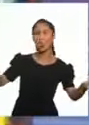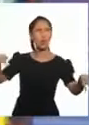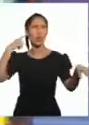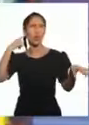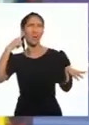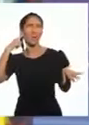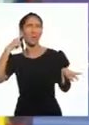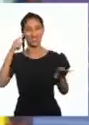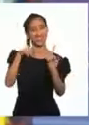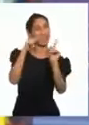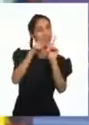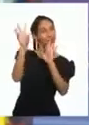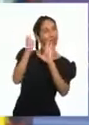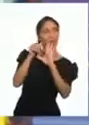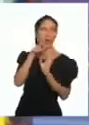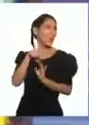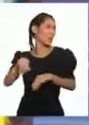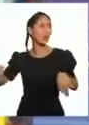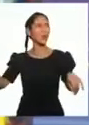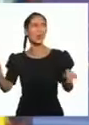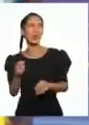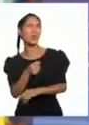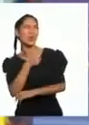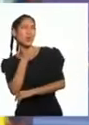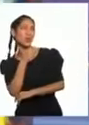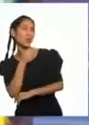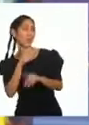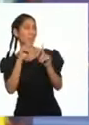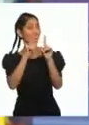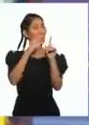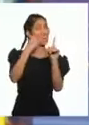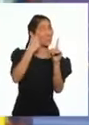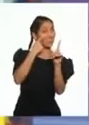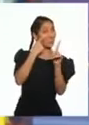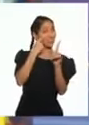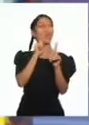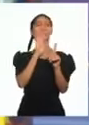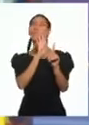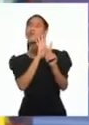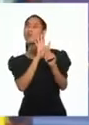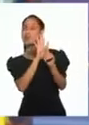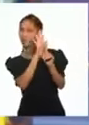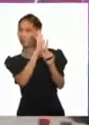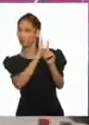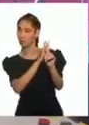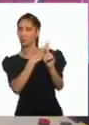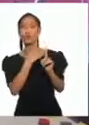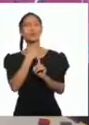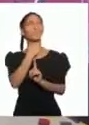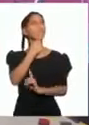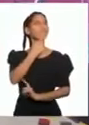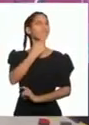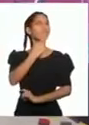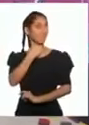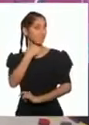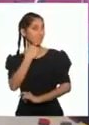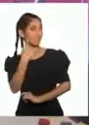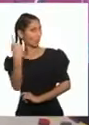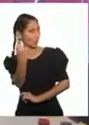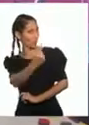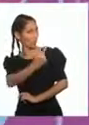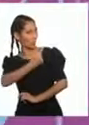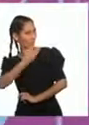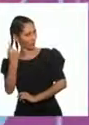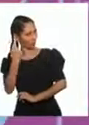Fue especialmente conocida por su inusual registro vocal, único en